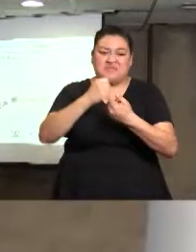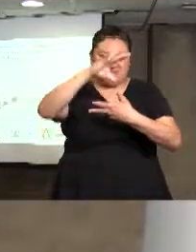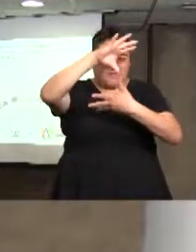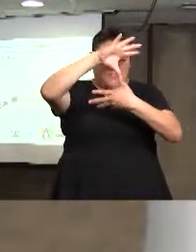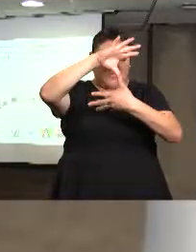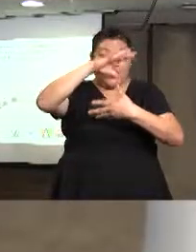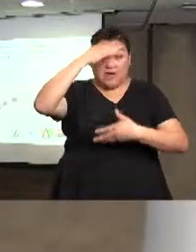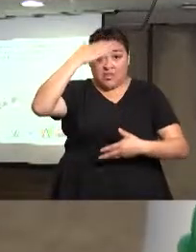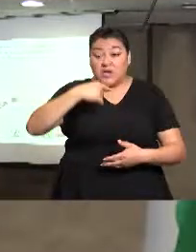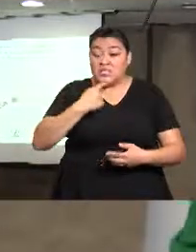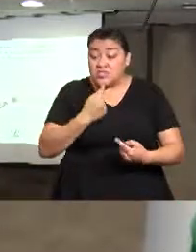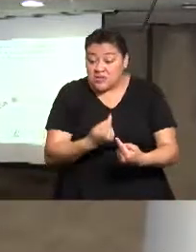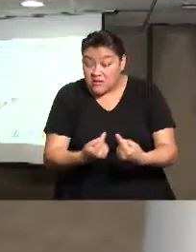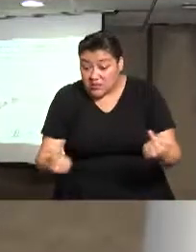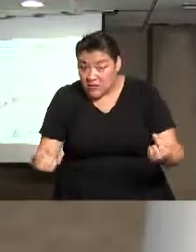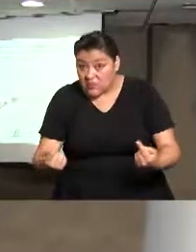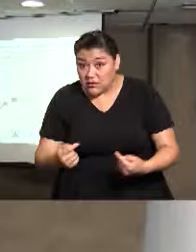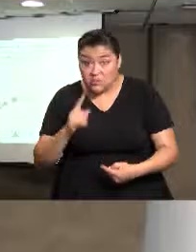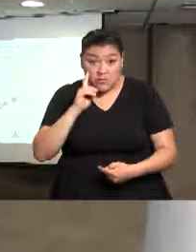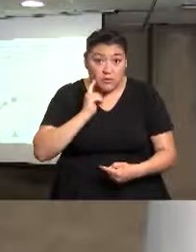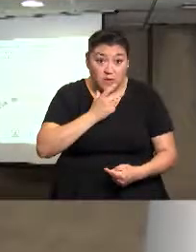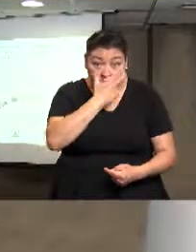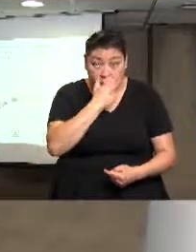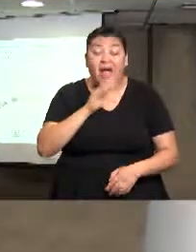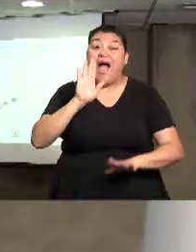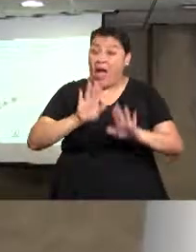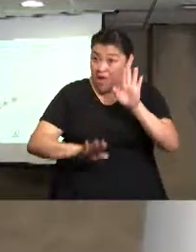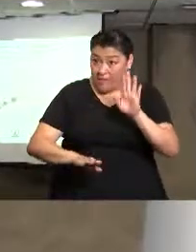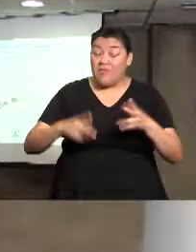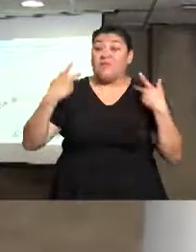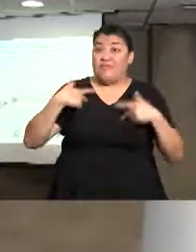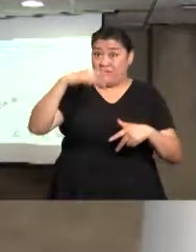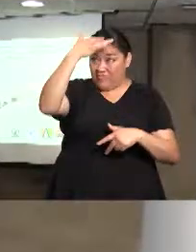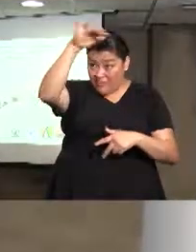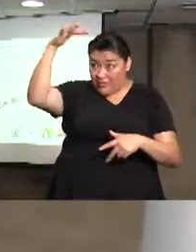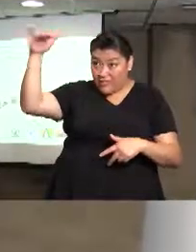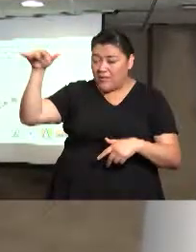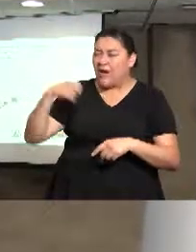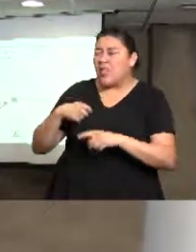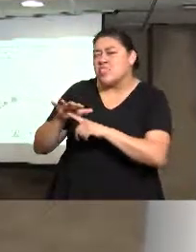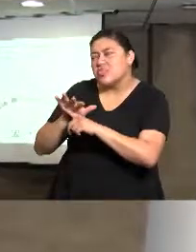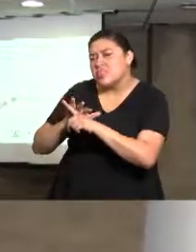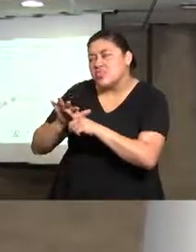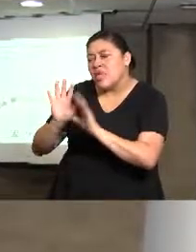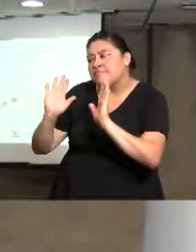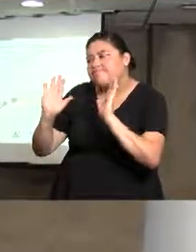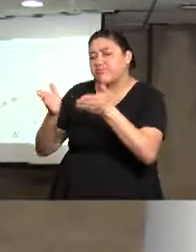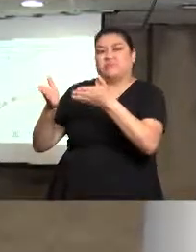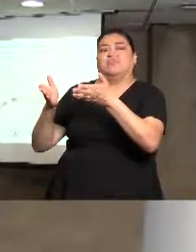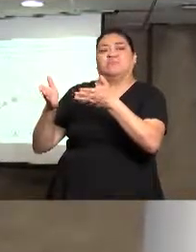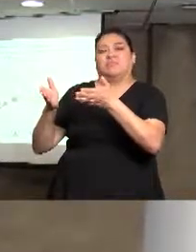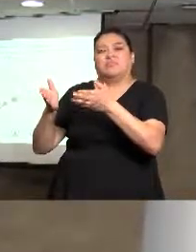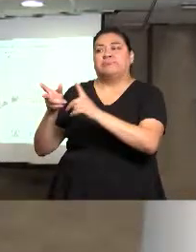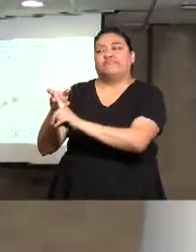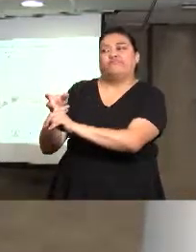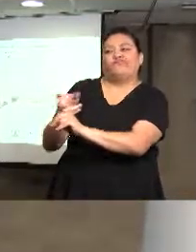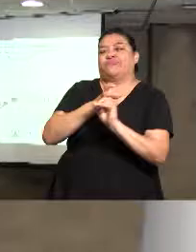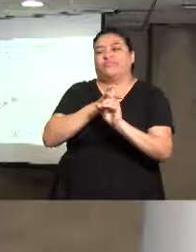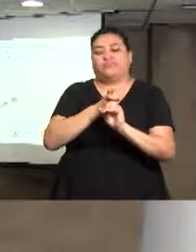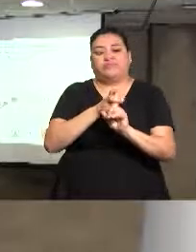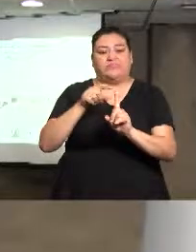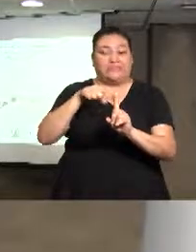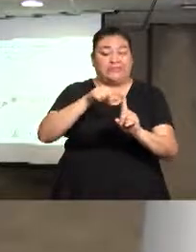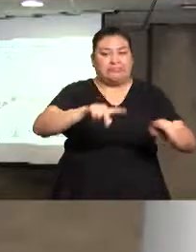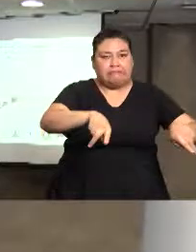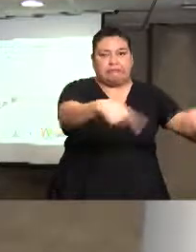niñas, aún adultos que a veces caen en la red de la trata de personas y lo que uno a uno